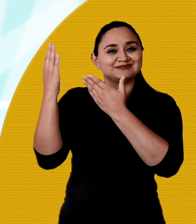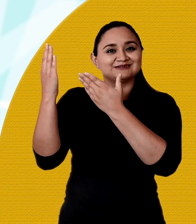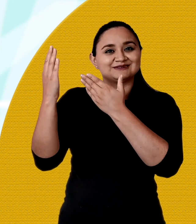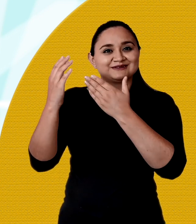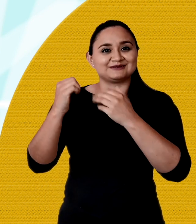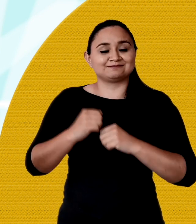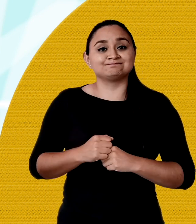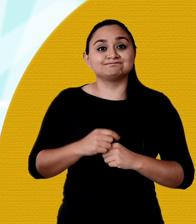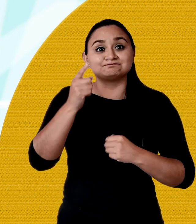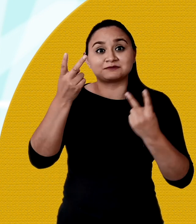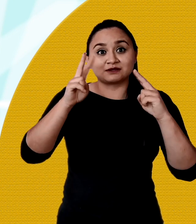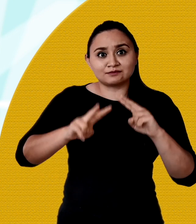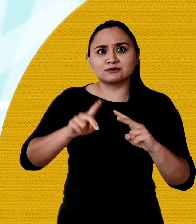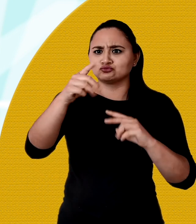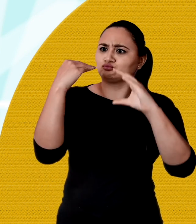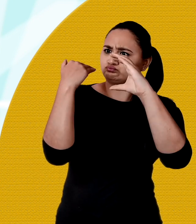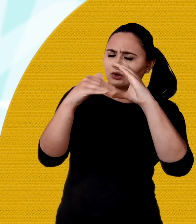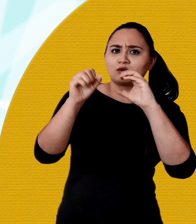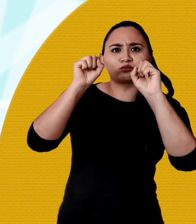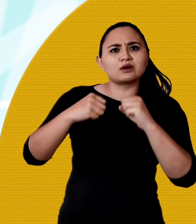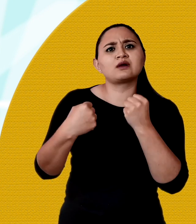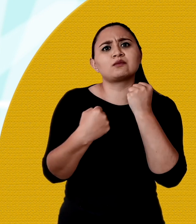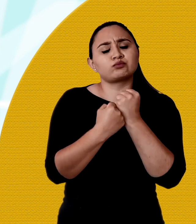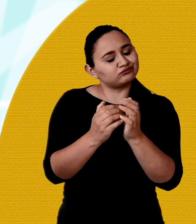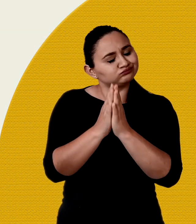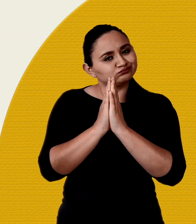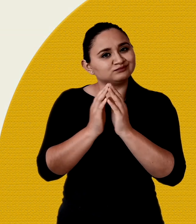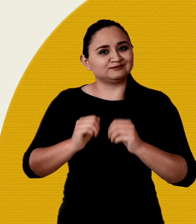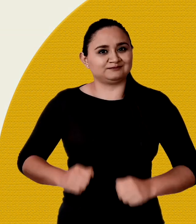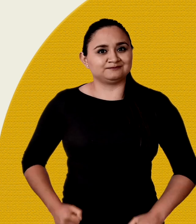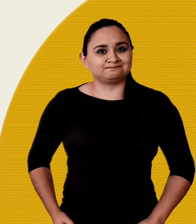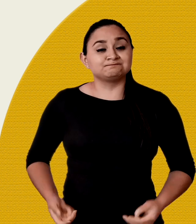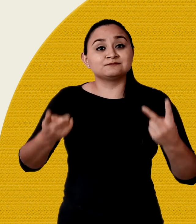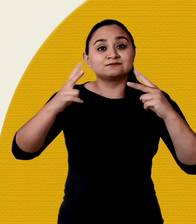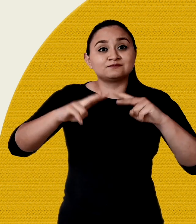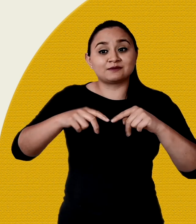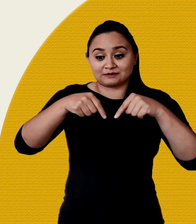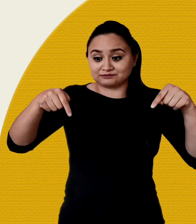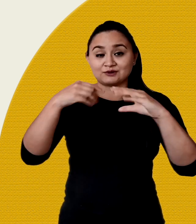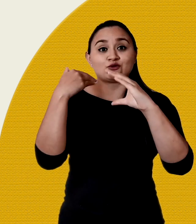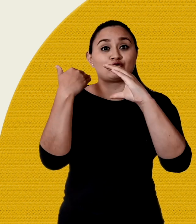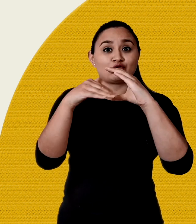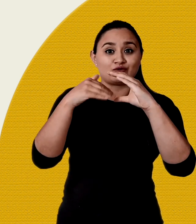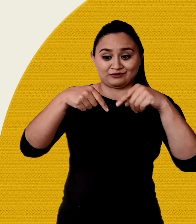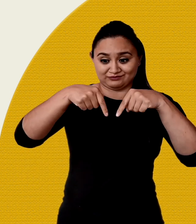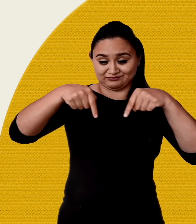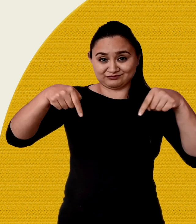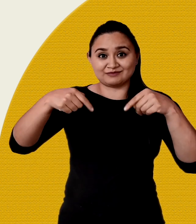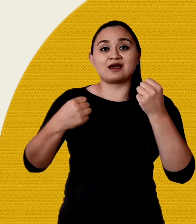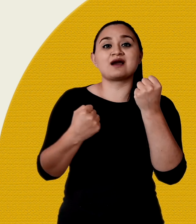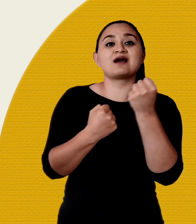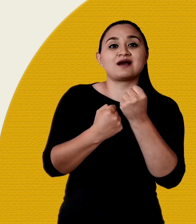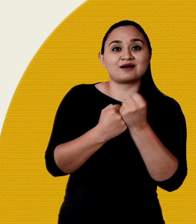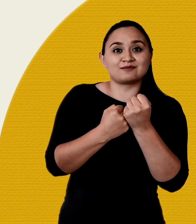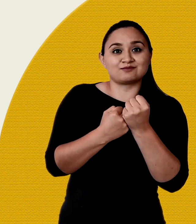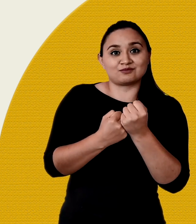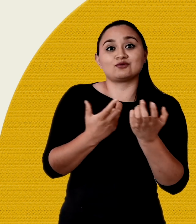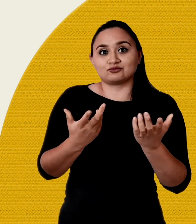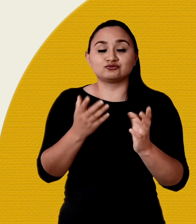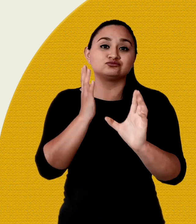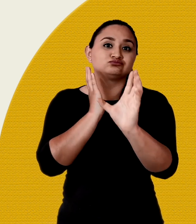Contención Emocional y escríbeles para buscar apoyo. También puedes escribir al correo electrónico apoyo